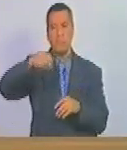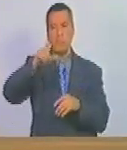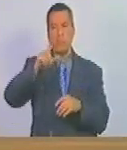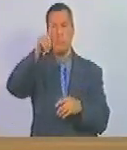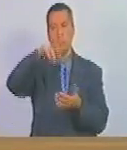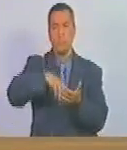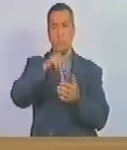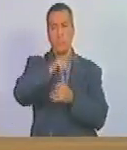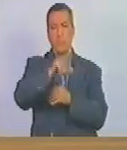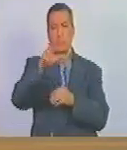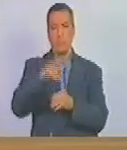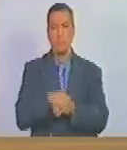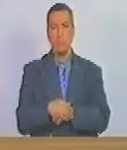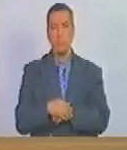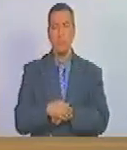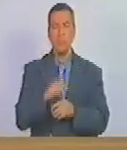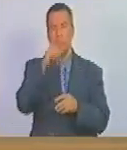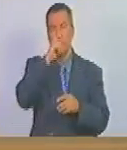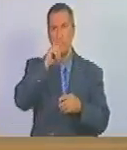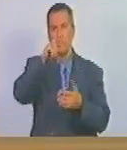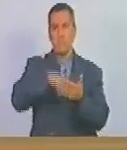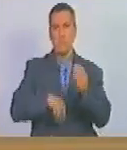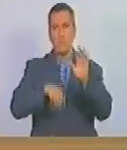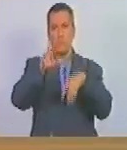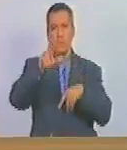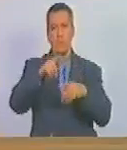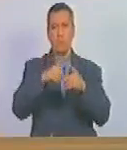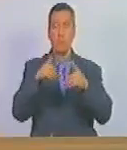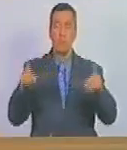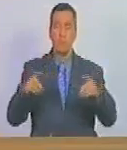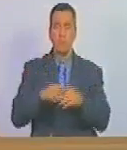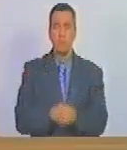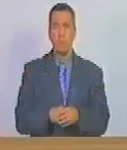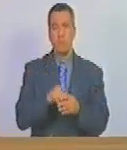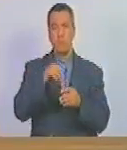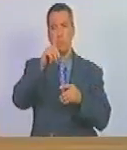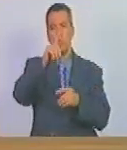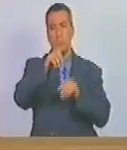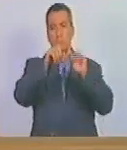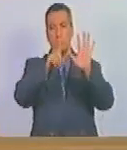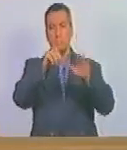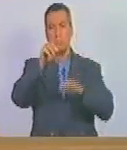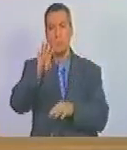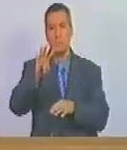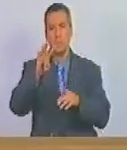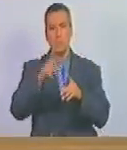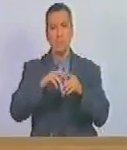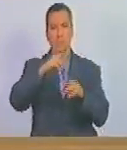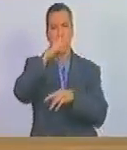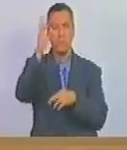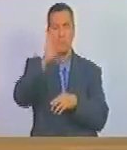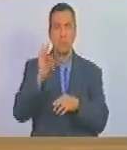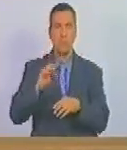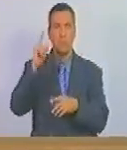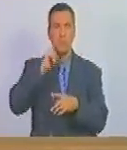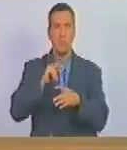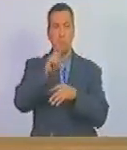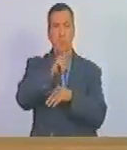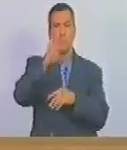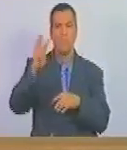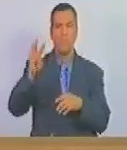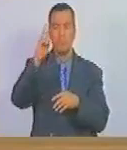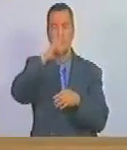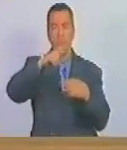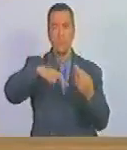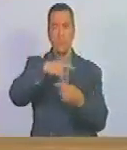de julio del 2023 año 2013 de la independencia y 164 de la federación y 24